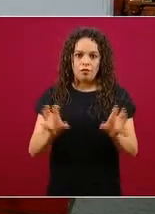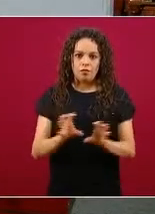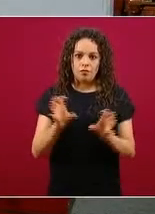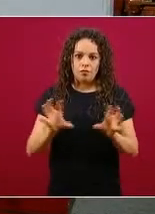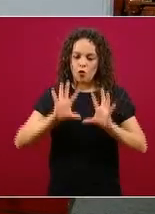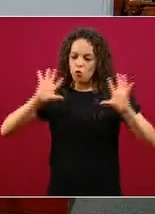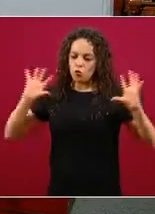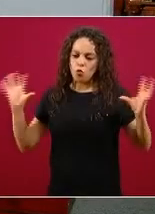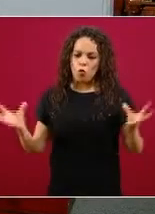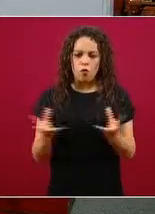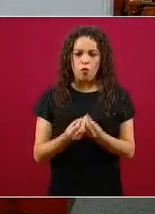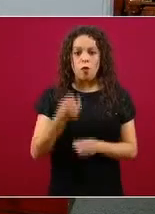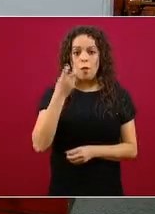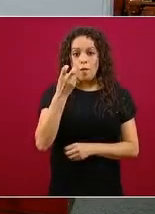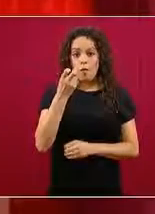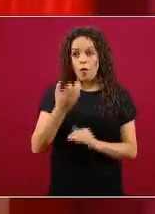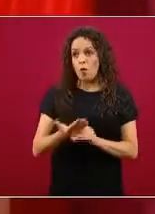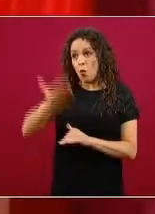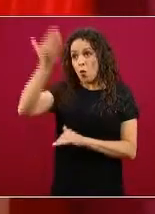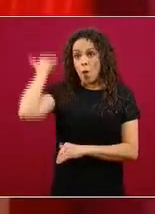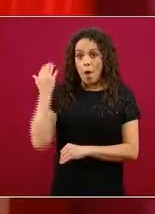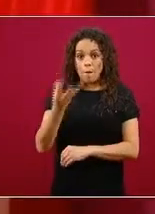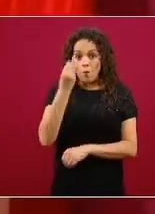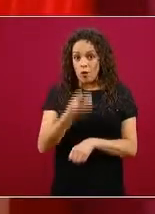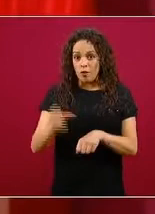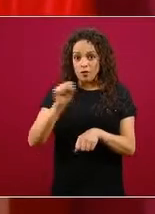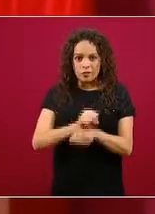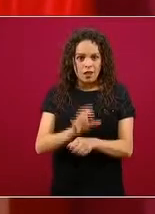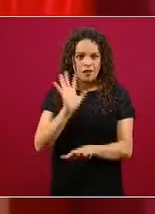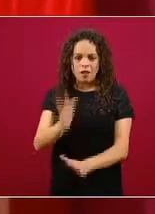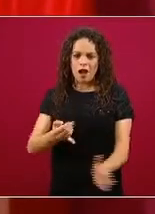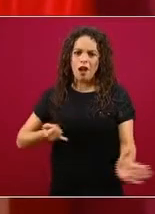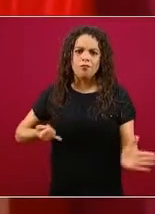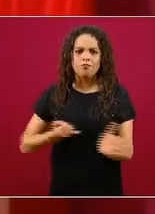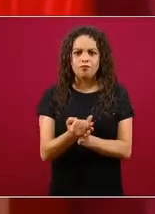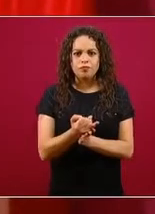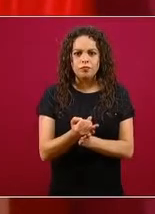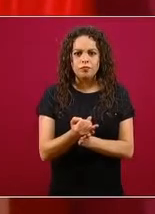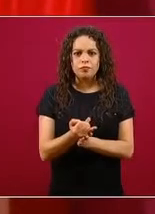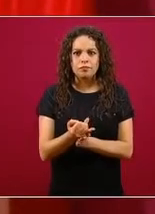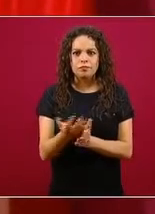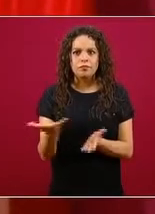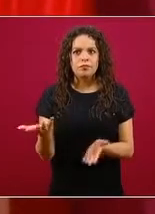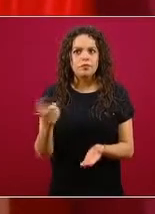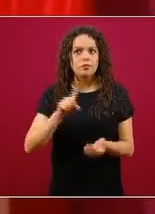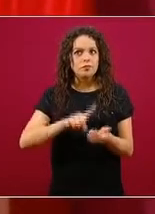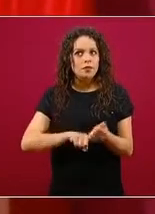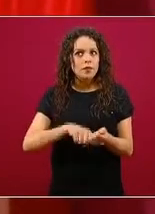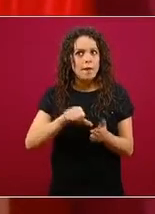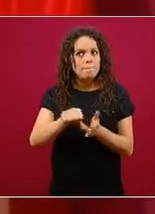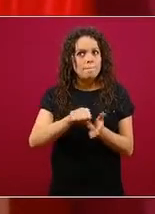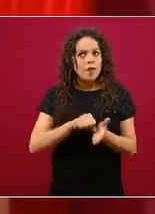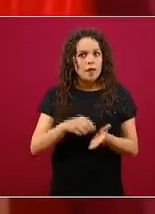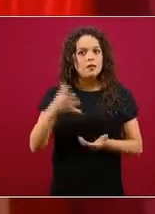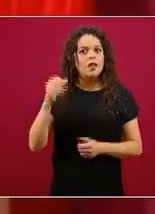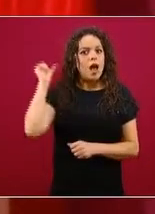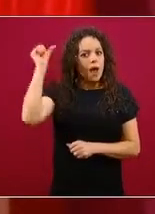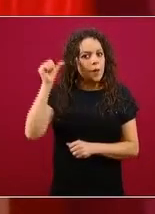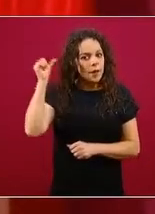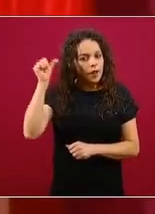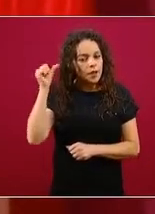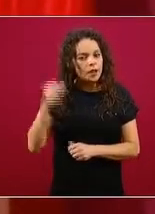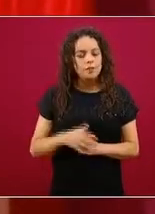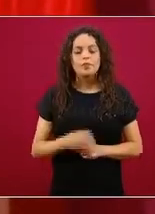hace muchas semanas, prácticamente desde el mes de abril poner a disposición